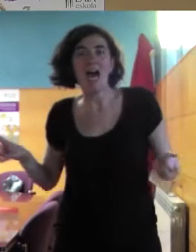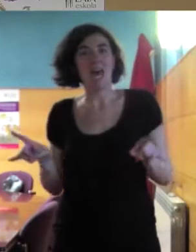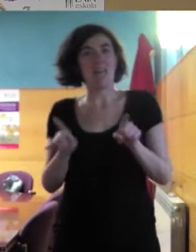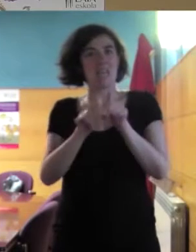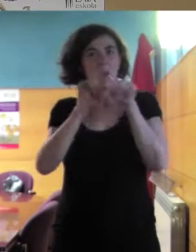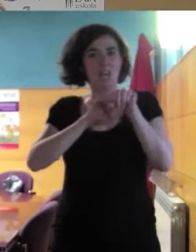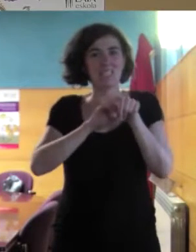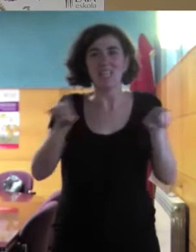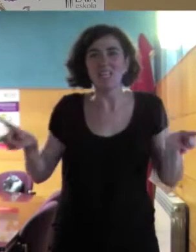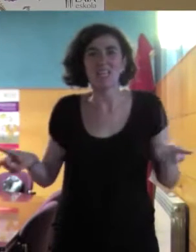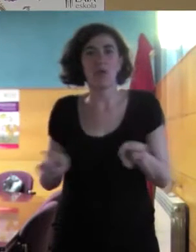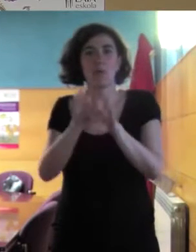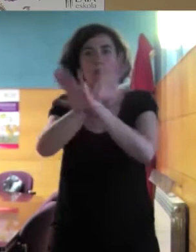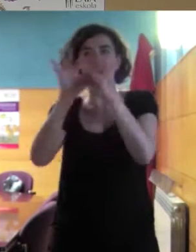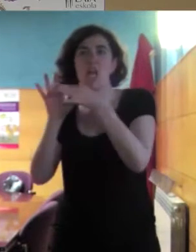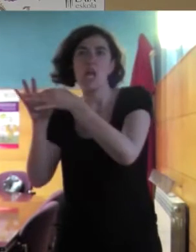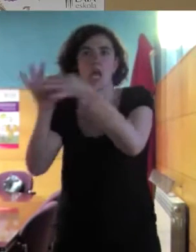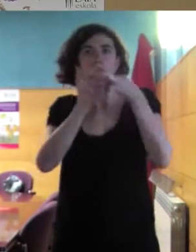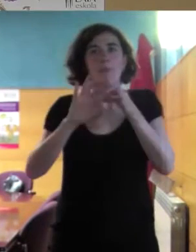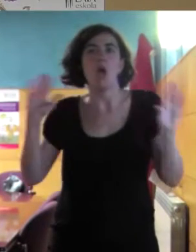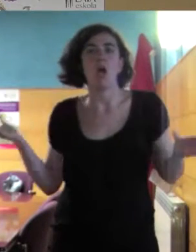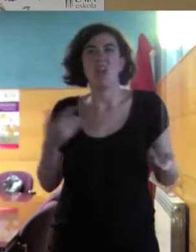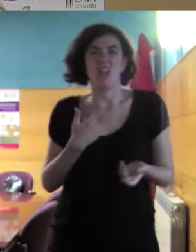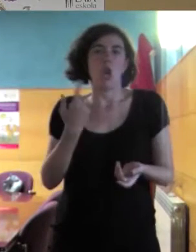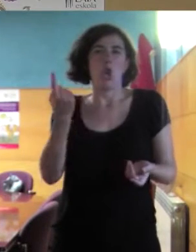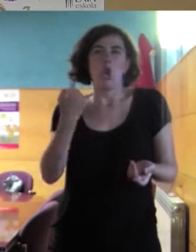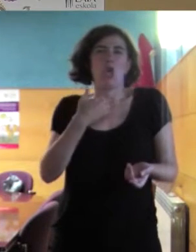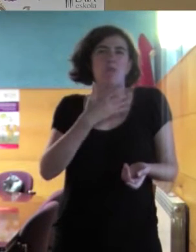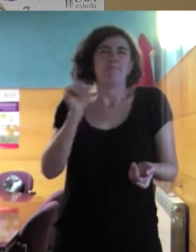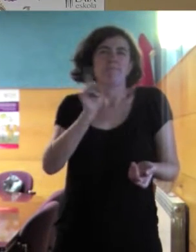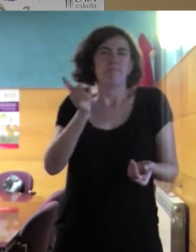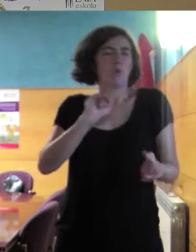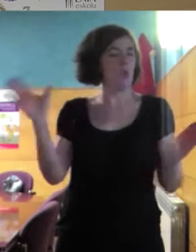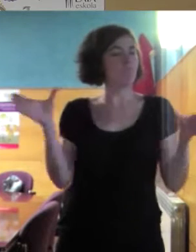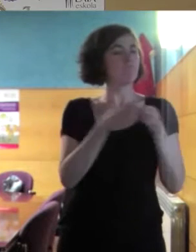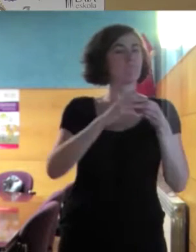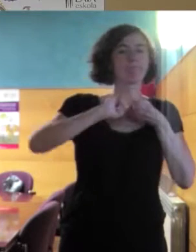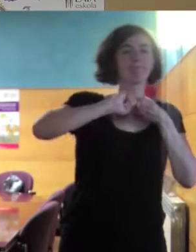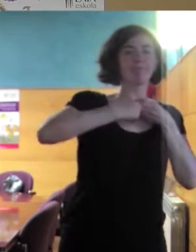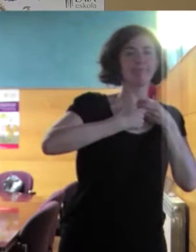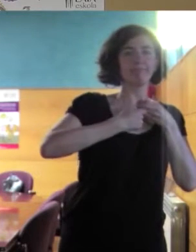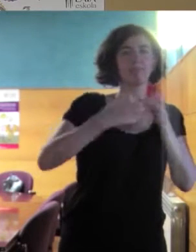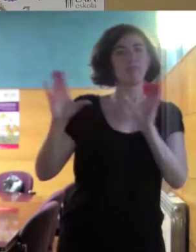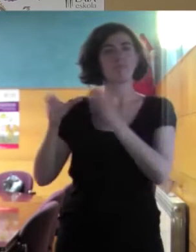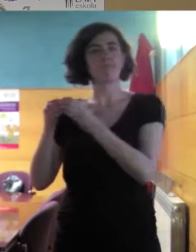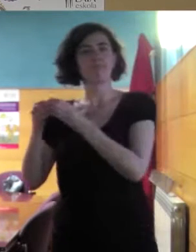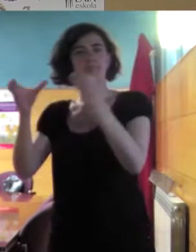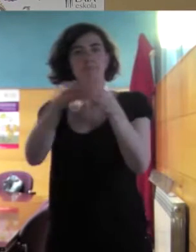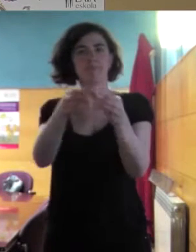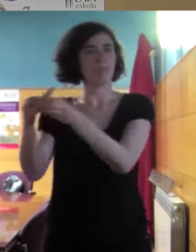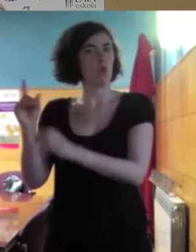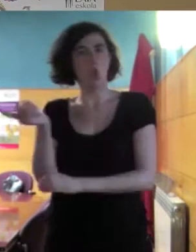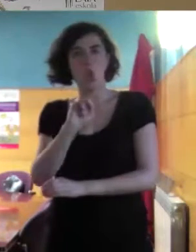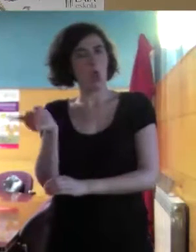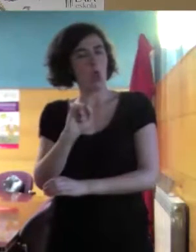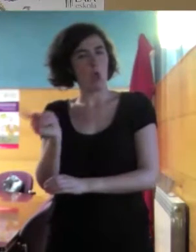que tengamos. Y no haya grupúsculos cerrados donde se lleven a cabo vidas muy separadas. Y el valor de la